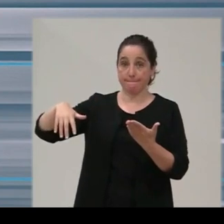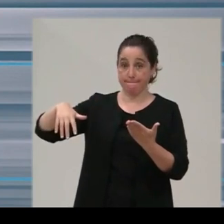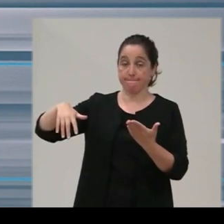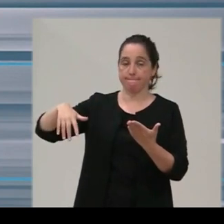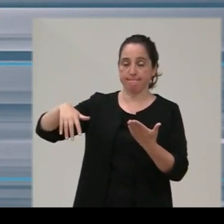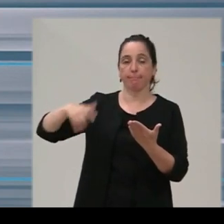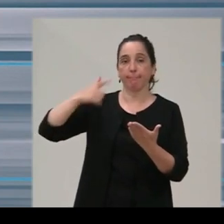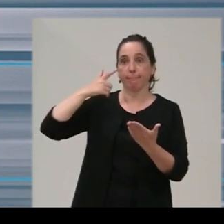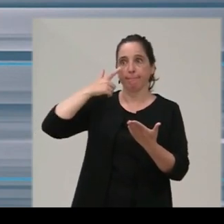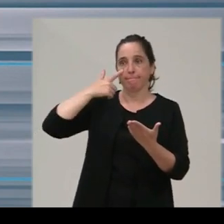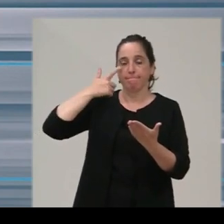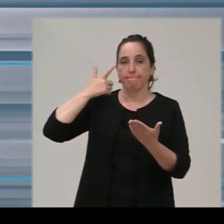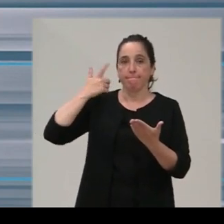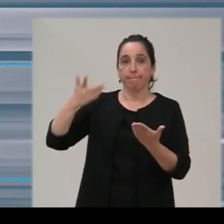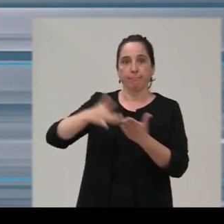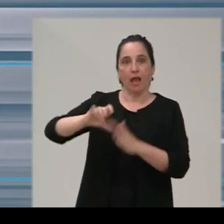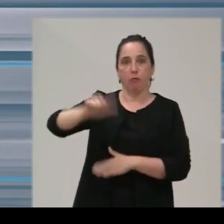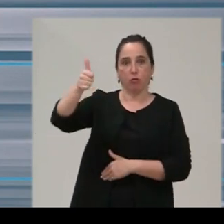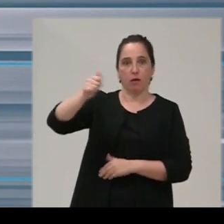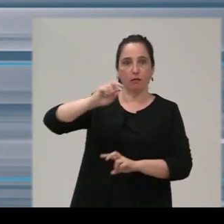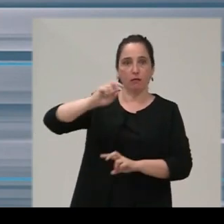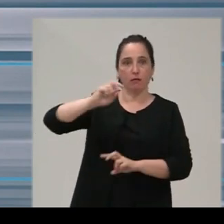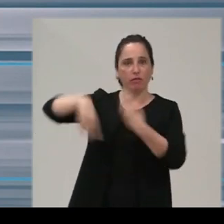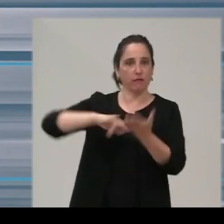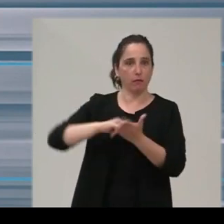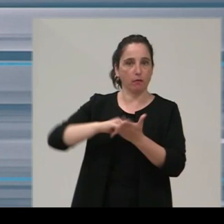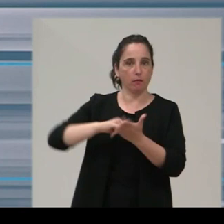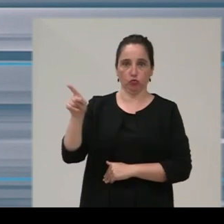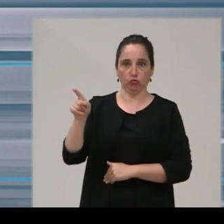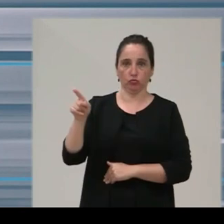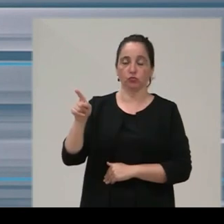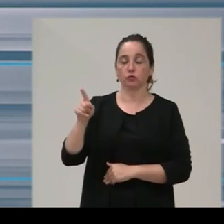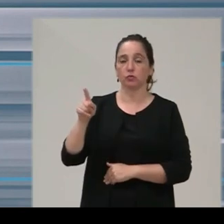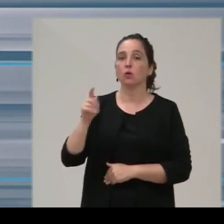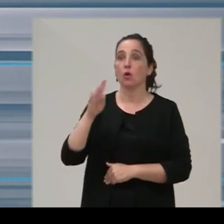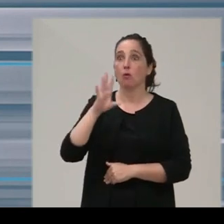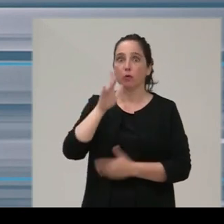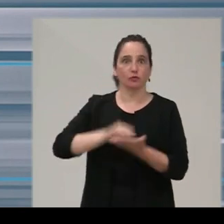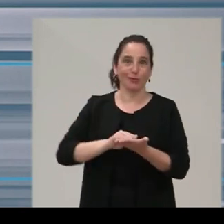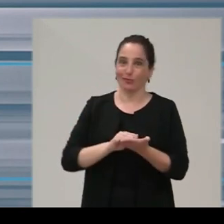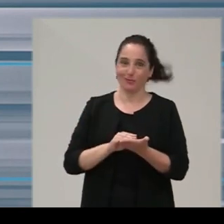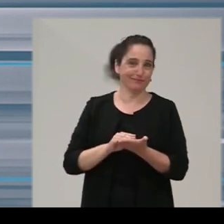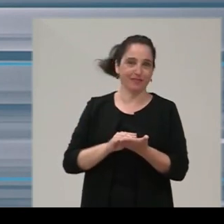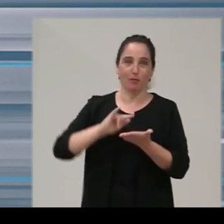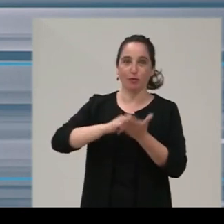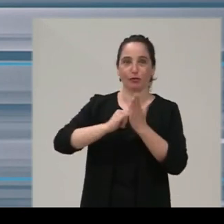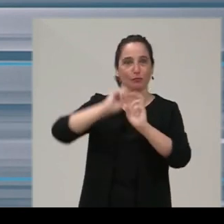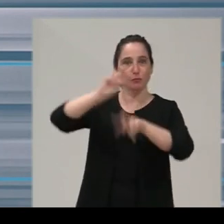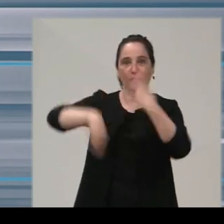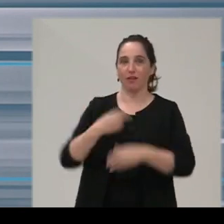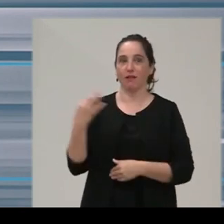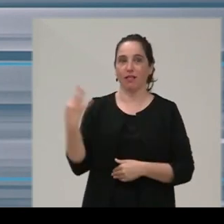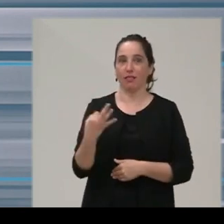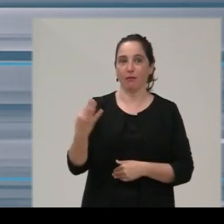decidido, hemos resuelto, aprobar un modificado del proyecto porque esa es la solución que